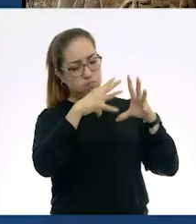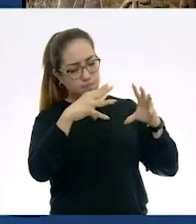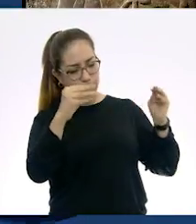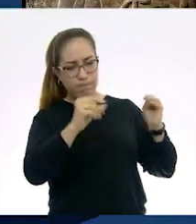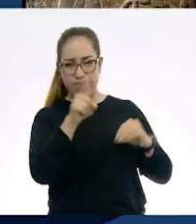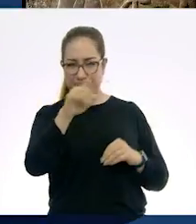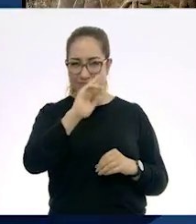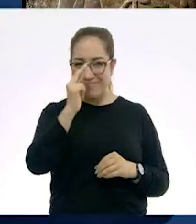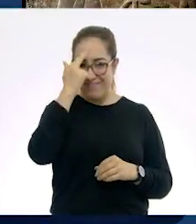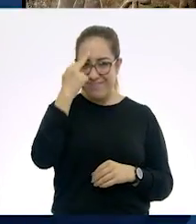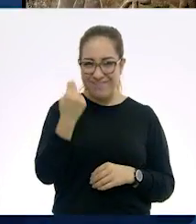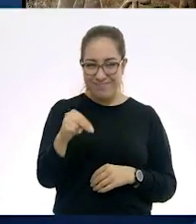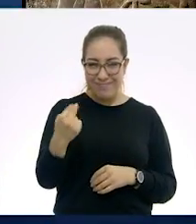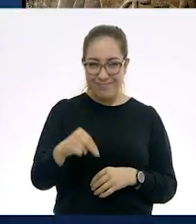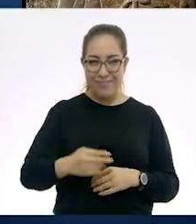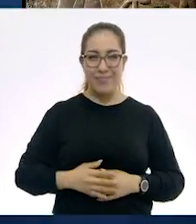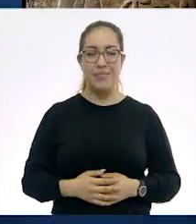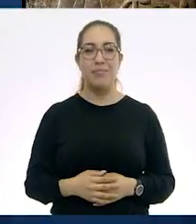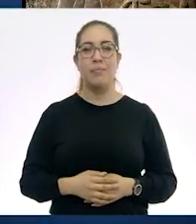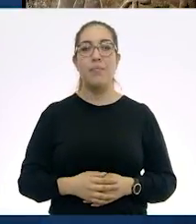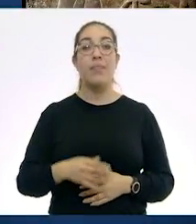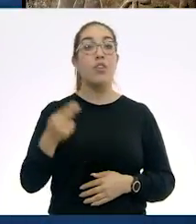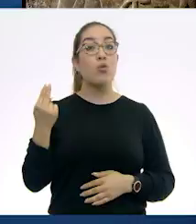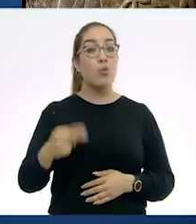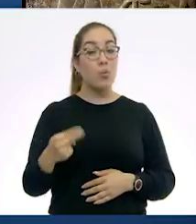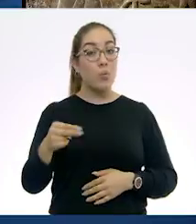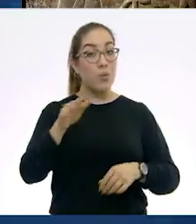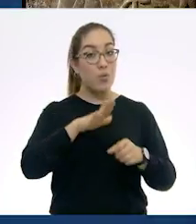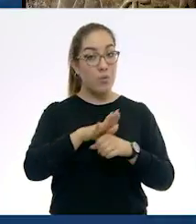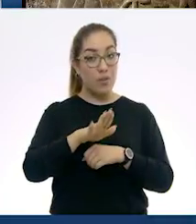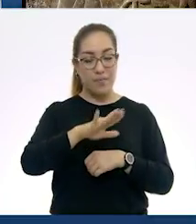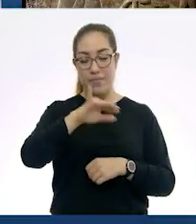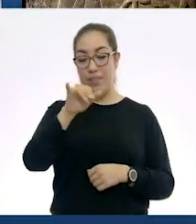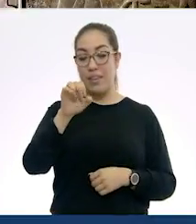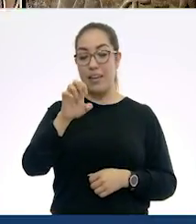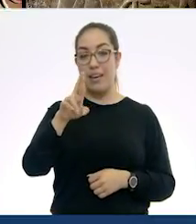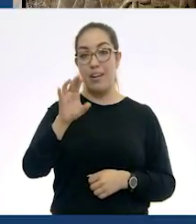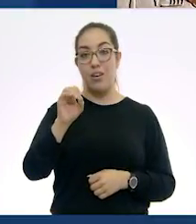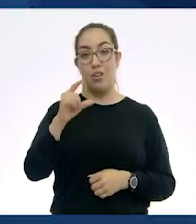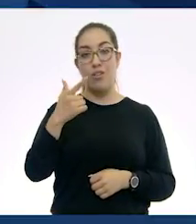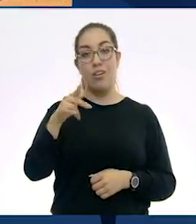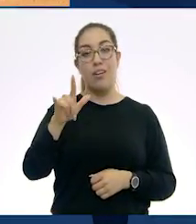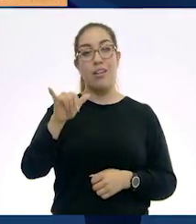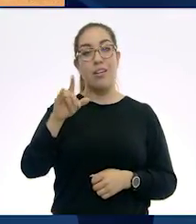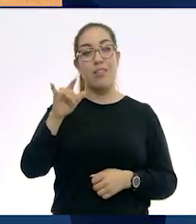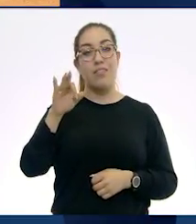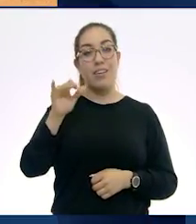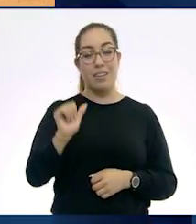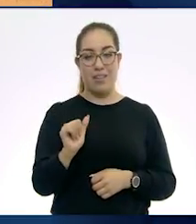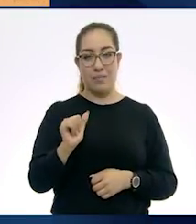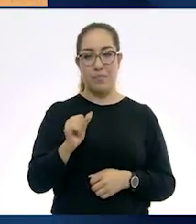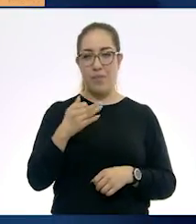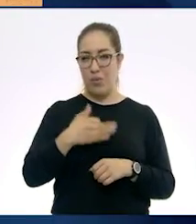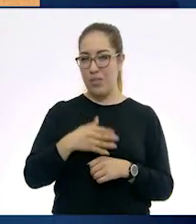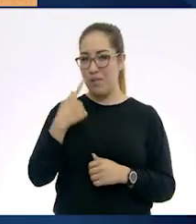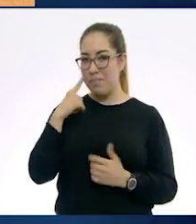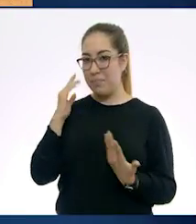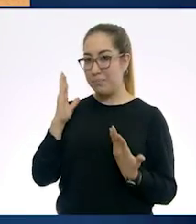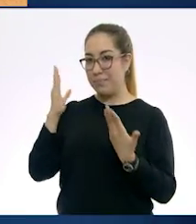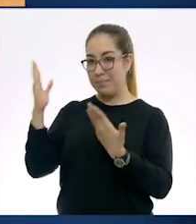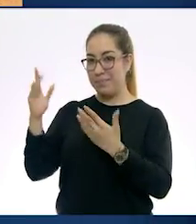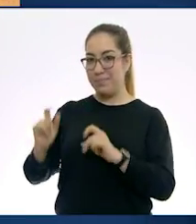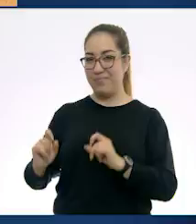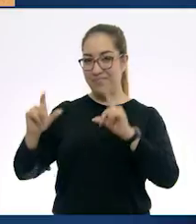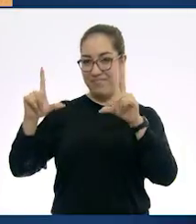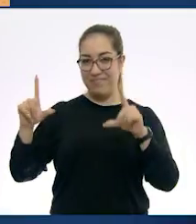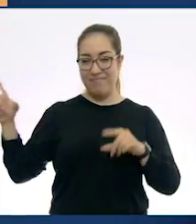recuerdan cómo se llamaba? Se llama la escritura jeroglífica. Ahorita en su pantalla ustedes están viendo,